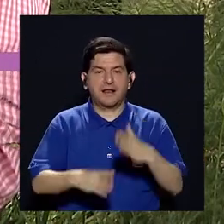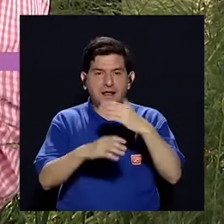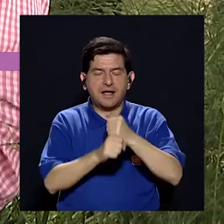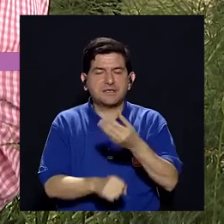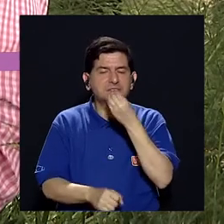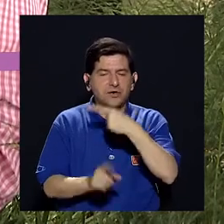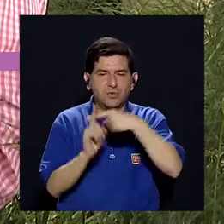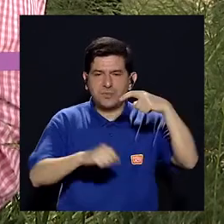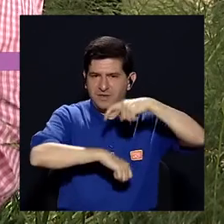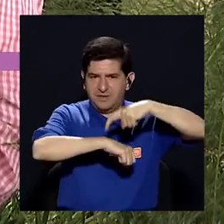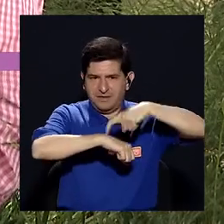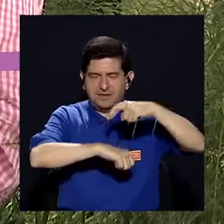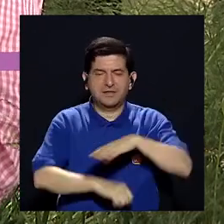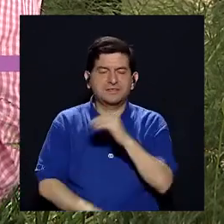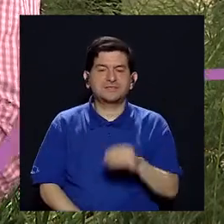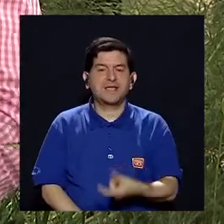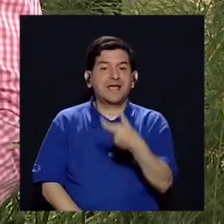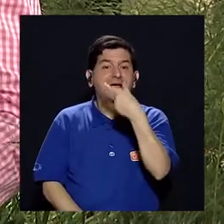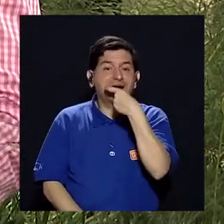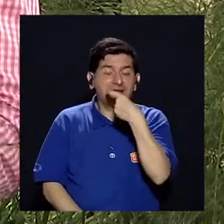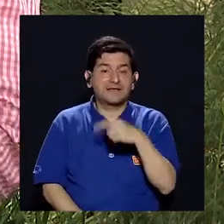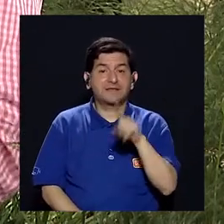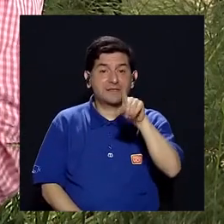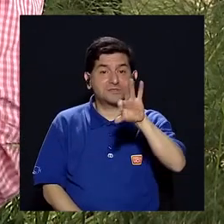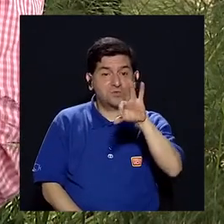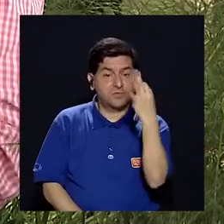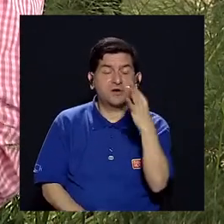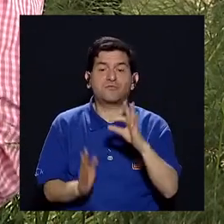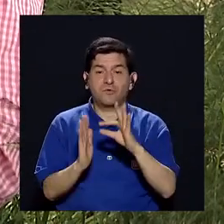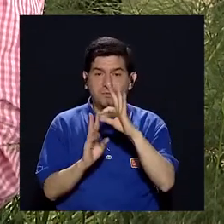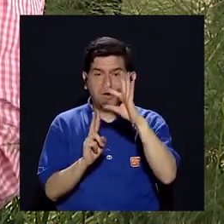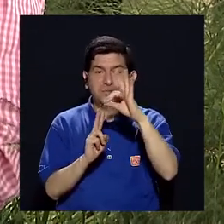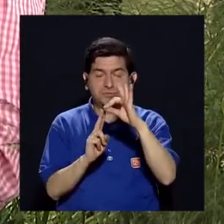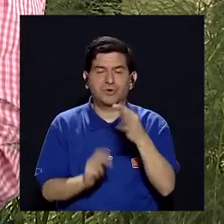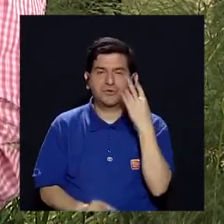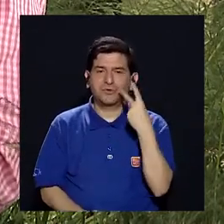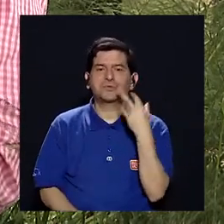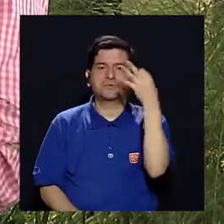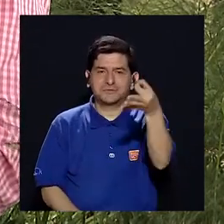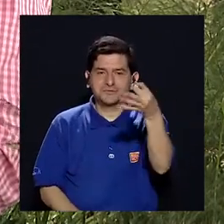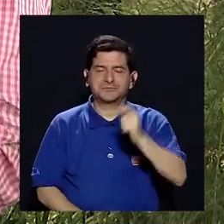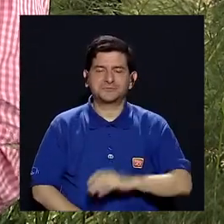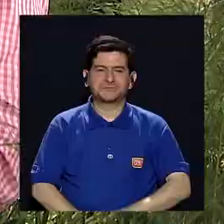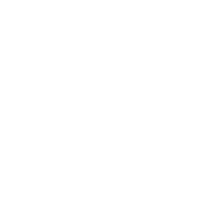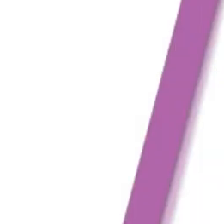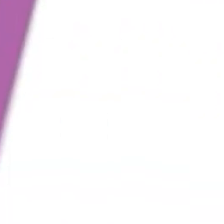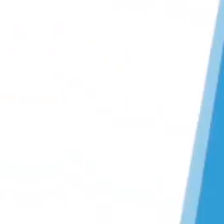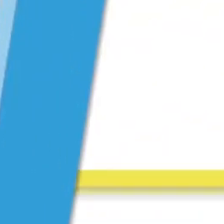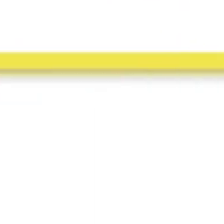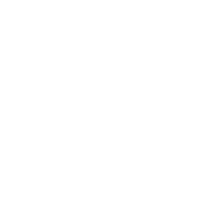la realización de las meriendas y que las galletas pues son una de estas opciones. Hasta la próxima.